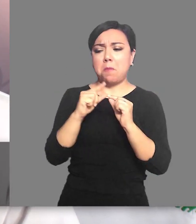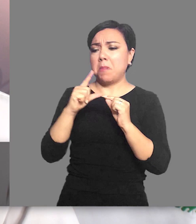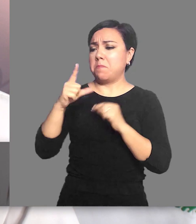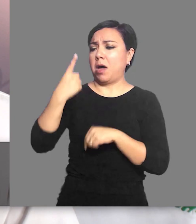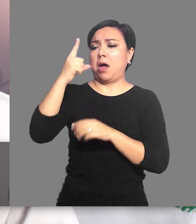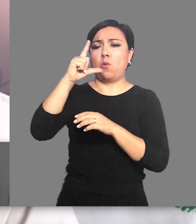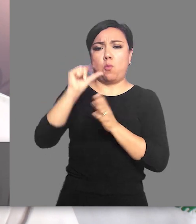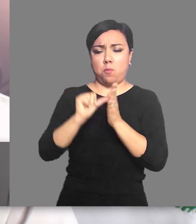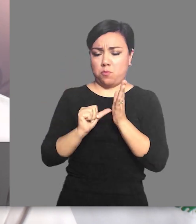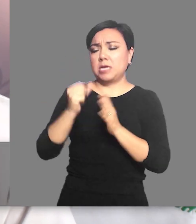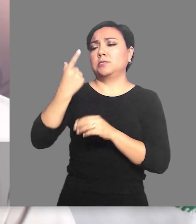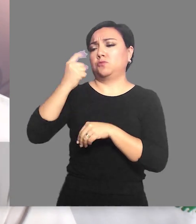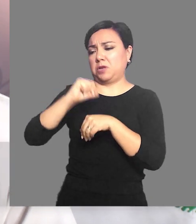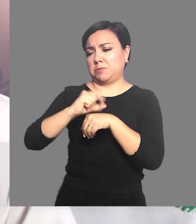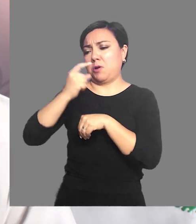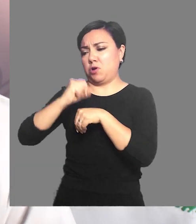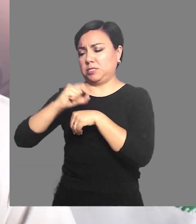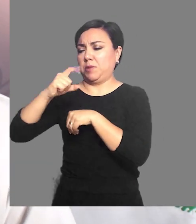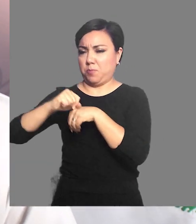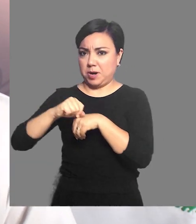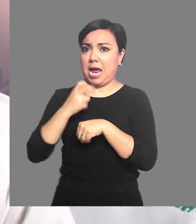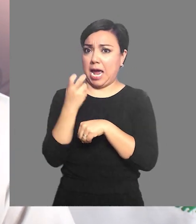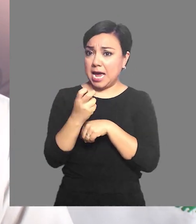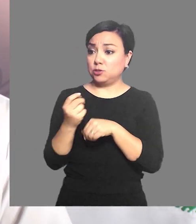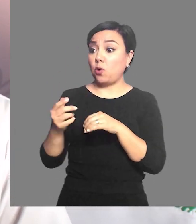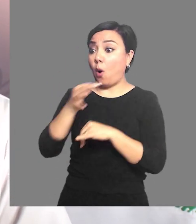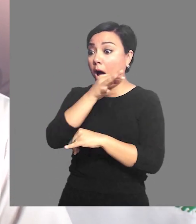julio, y así se siguió el comportando el mes.